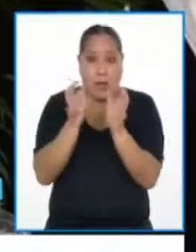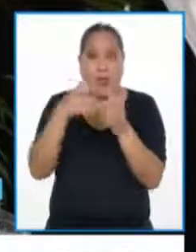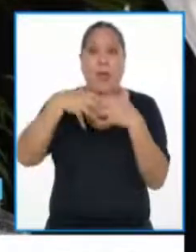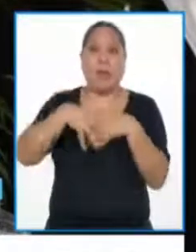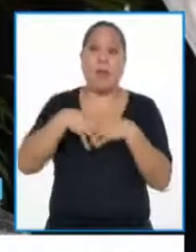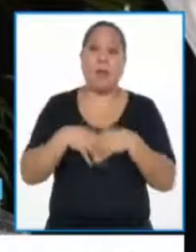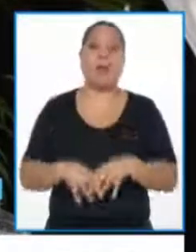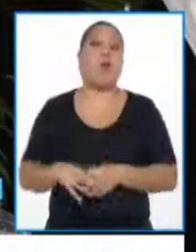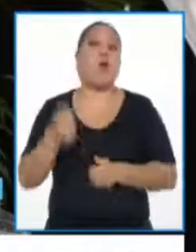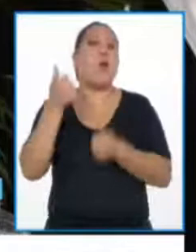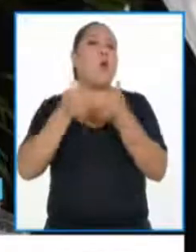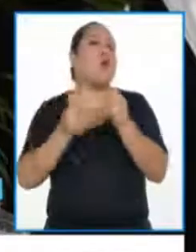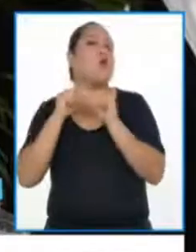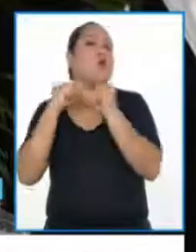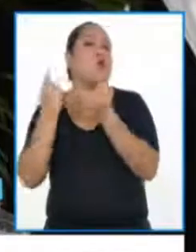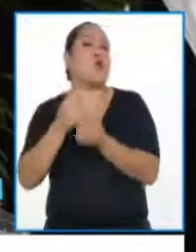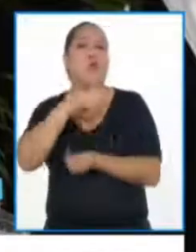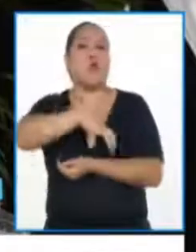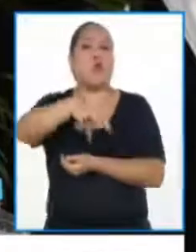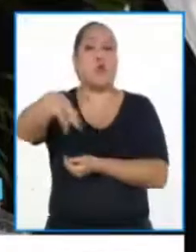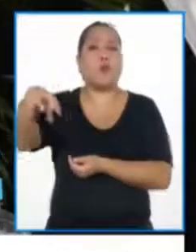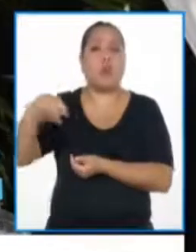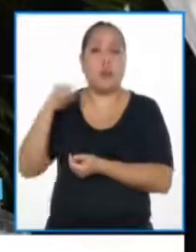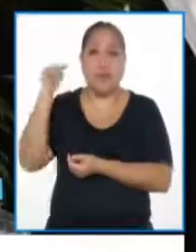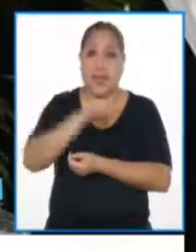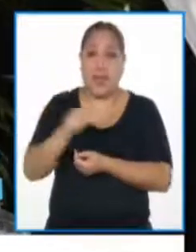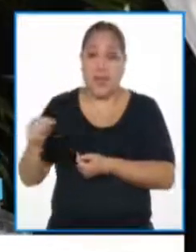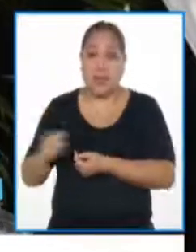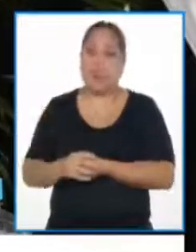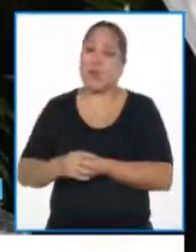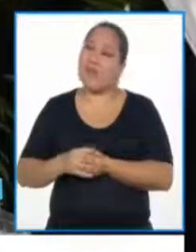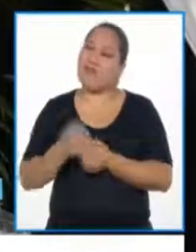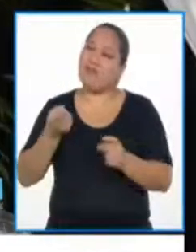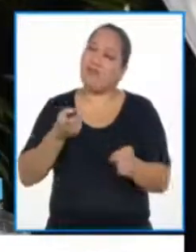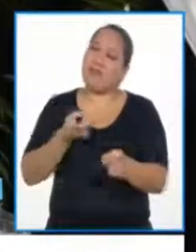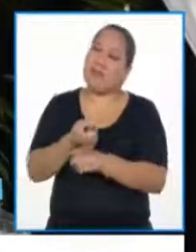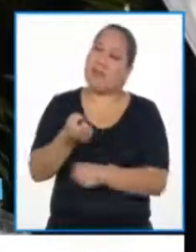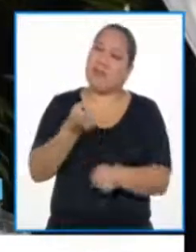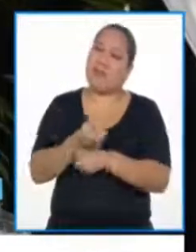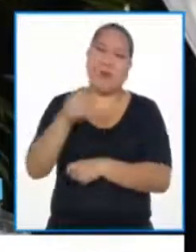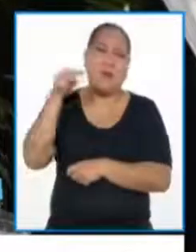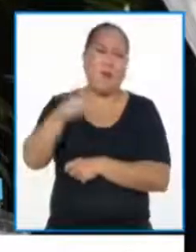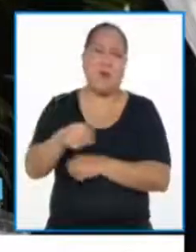¿De qué sectores? De aquellos que han sufrido más con esta pandemia. ¡Gracias!